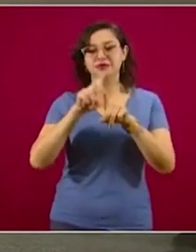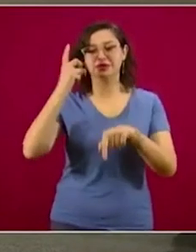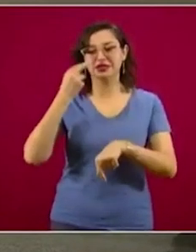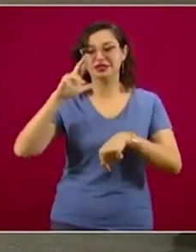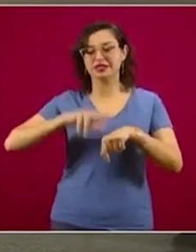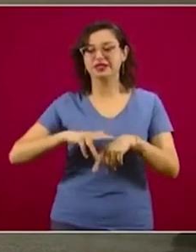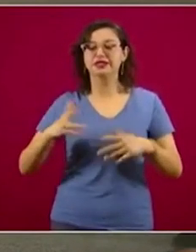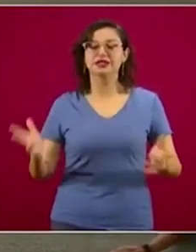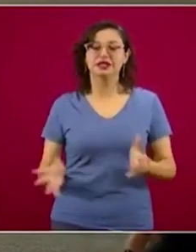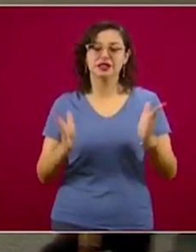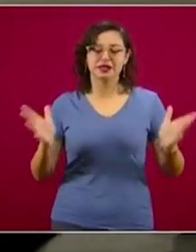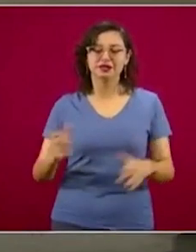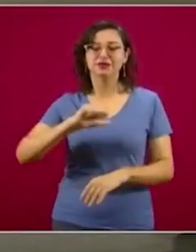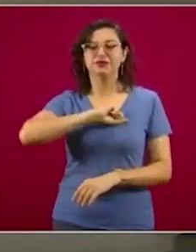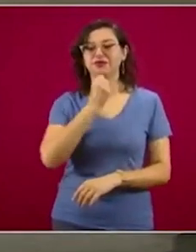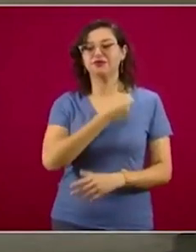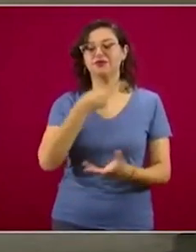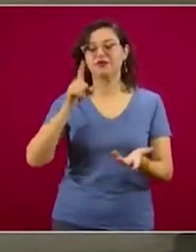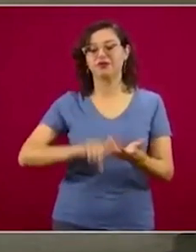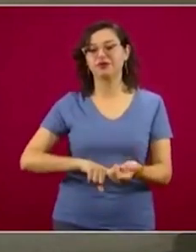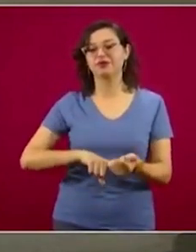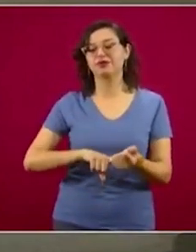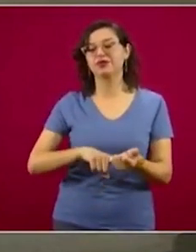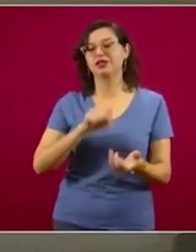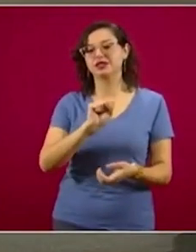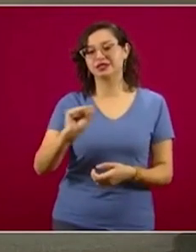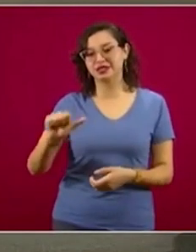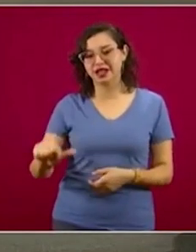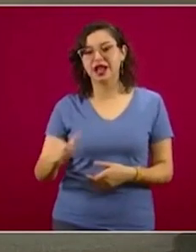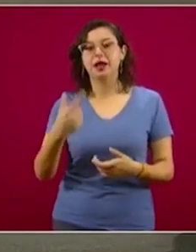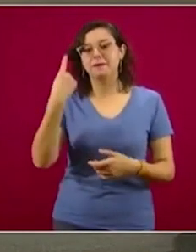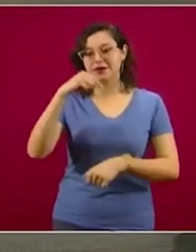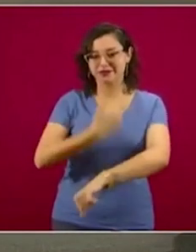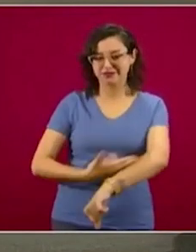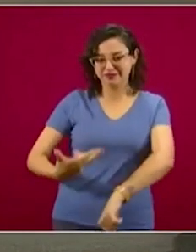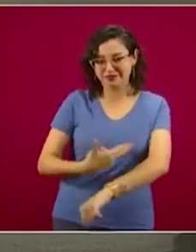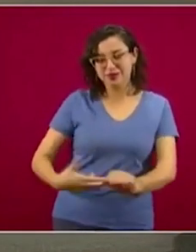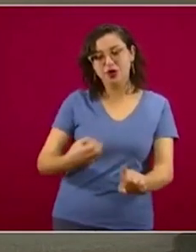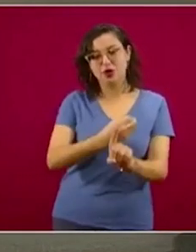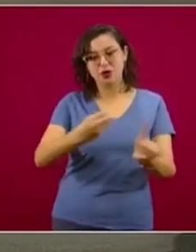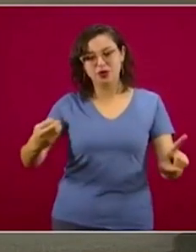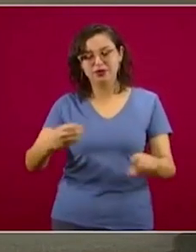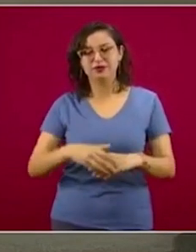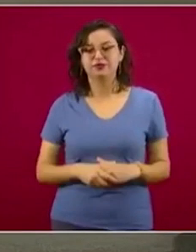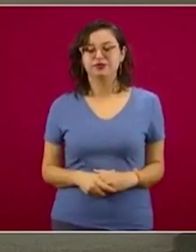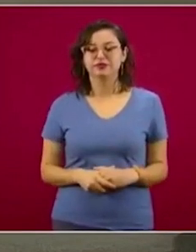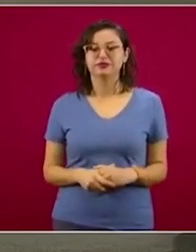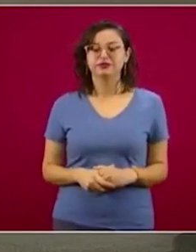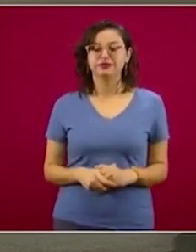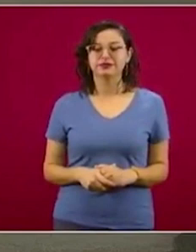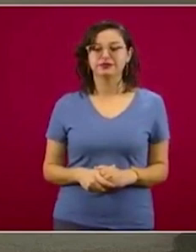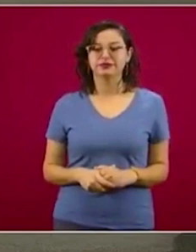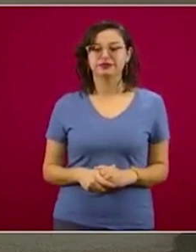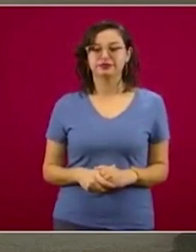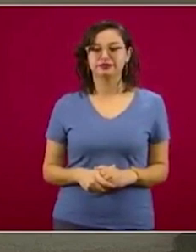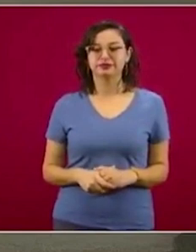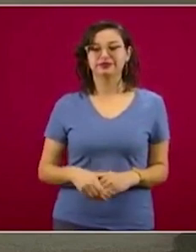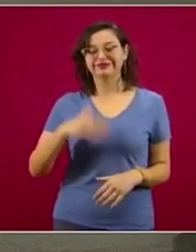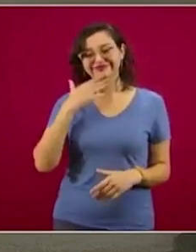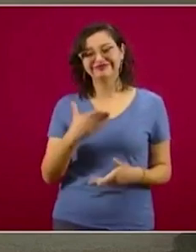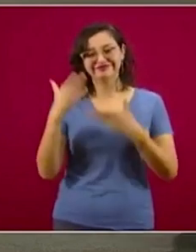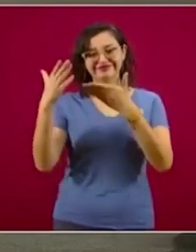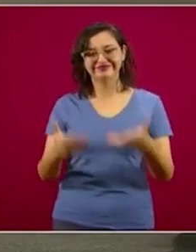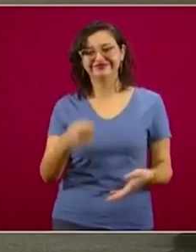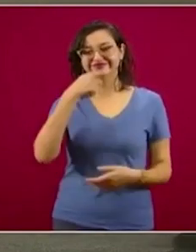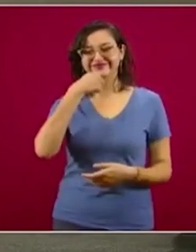Promoción de la Salud, de la Secretaría de Salud, por haberlo organizado. Y le damos la bienvenida a las